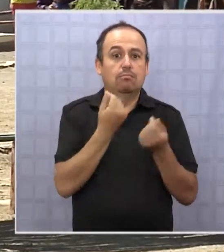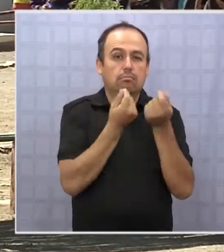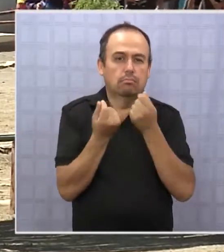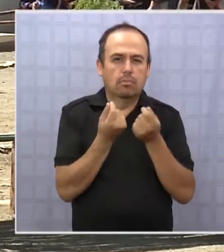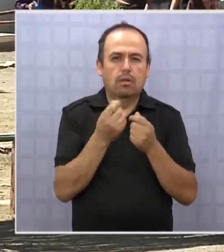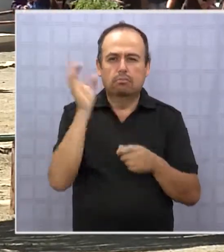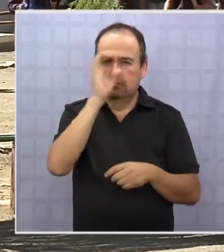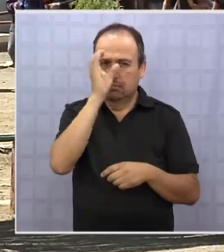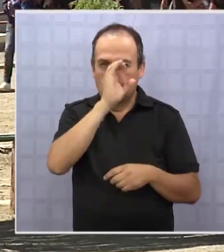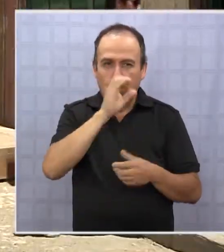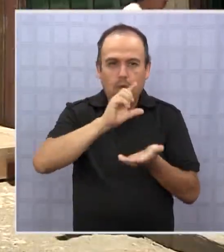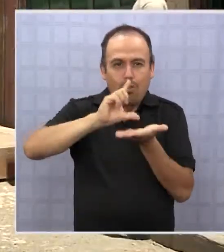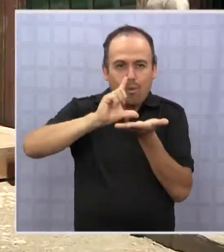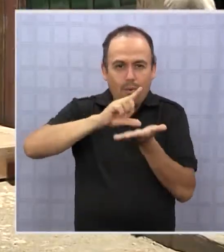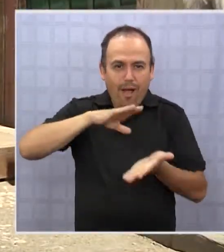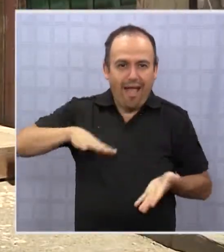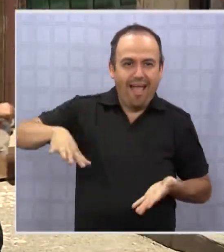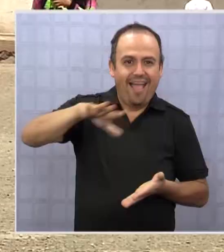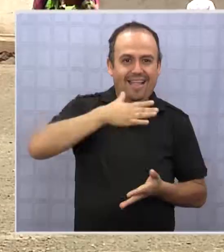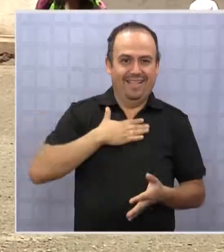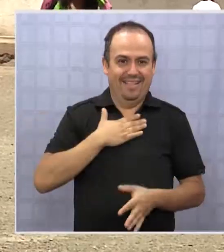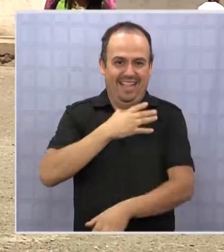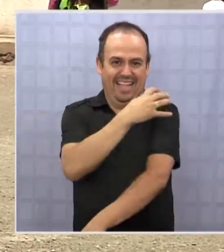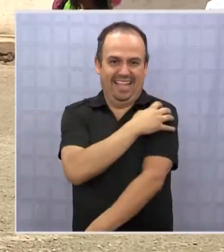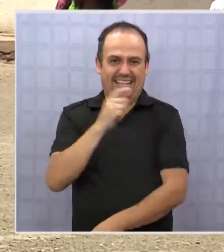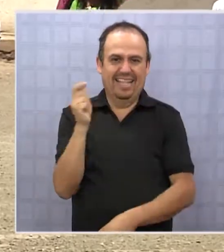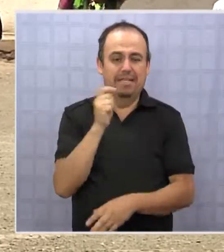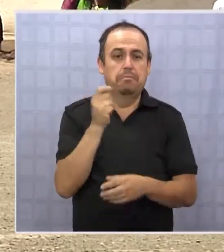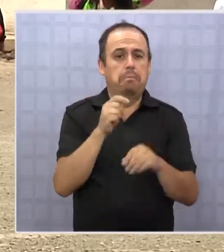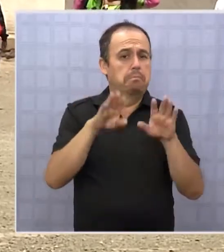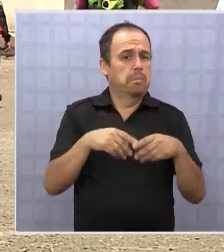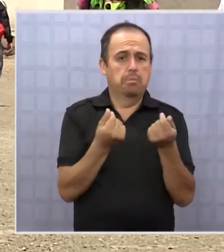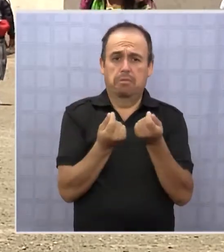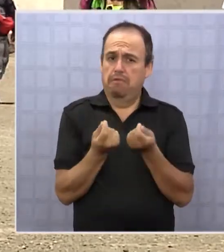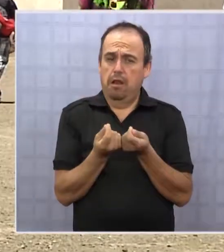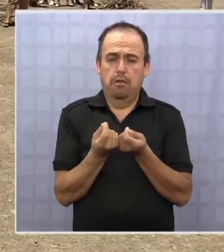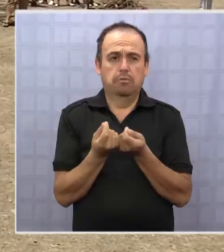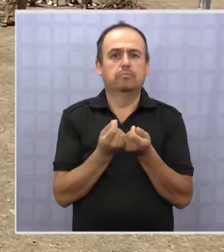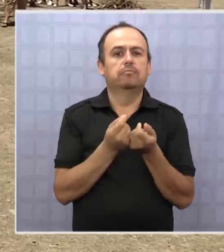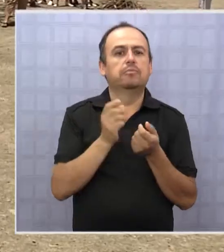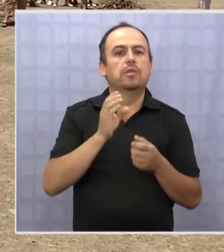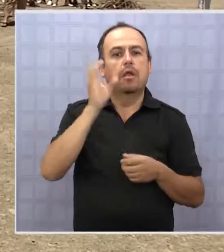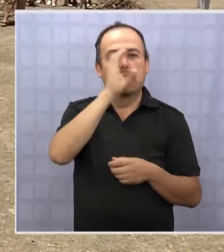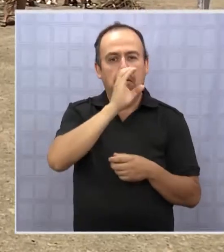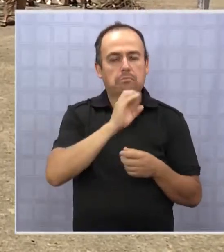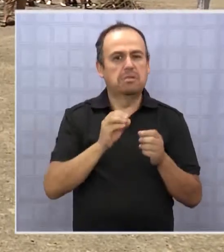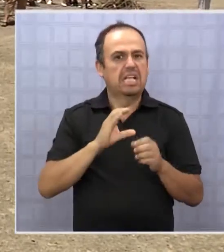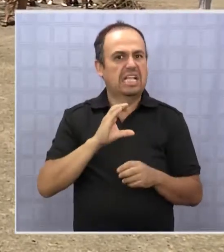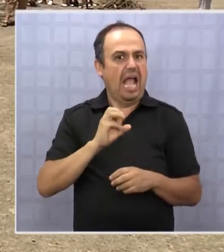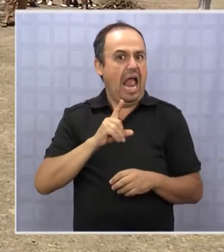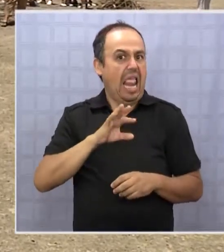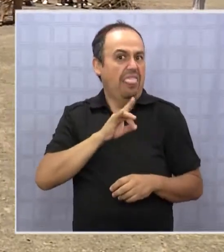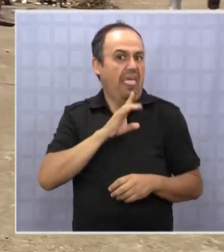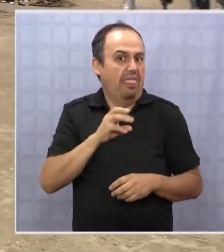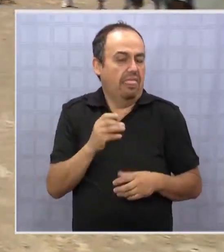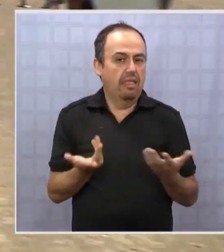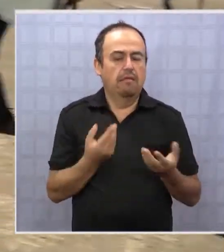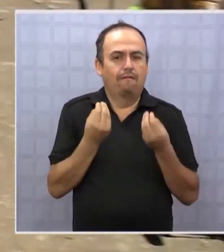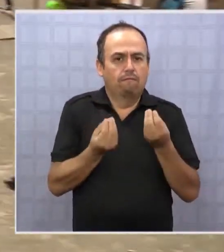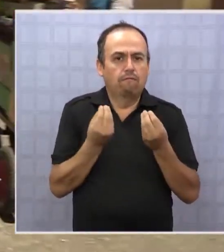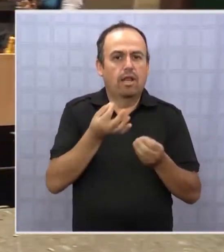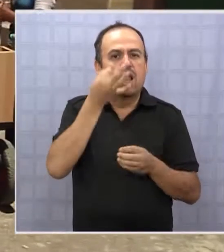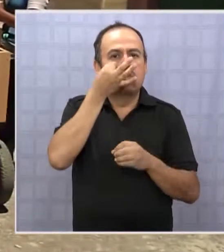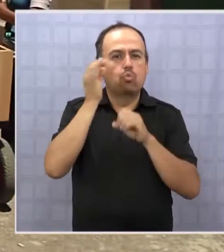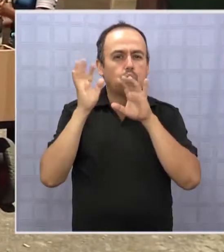recorren los sectores más turísticos de nuestra región, se han mantenido ofreciendo un recorrido de calidad a los turistas.